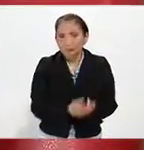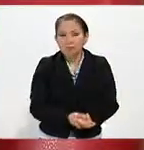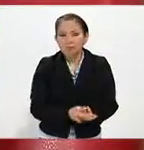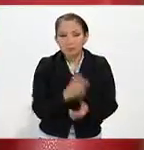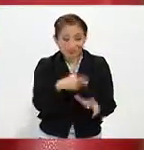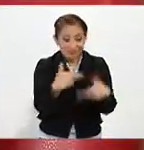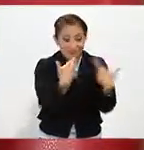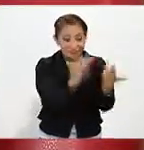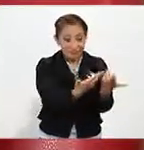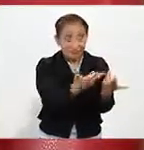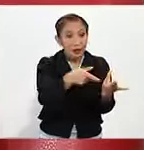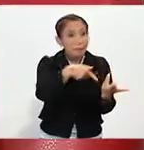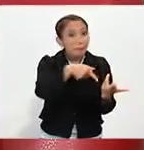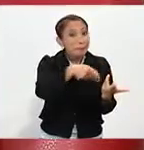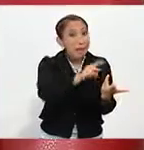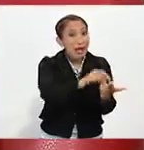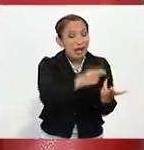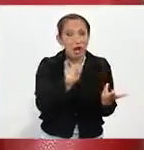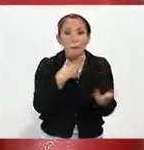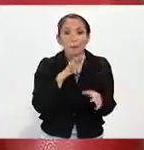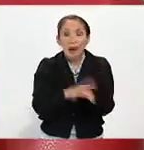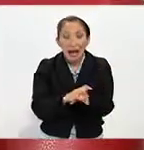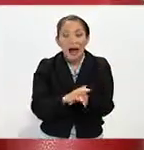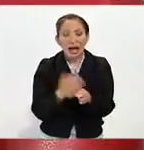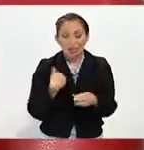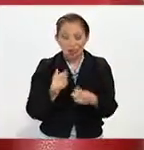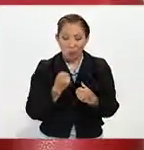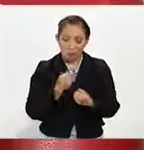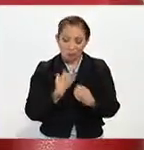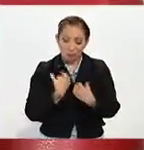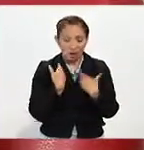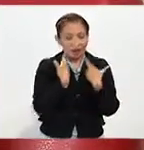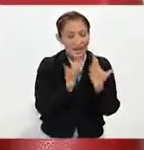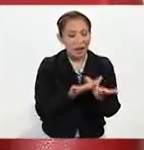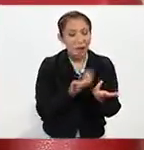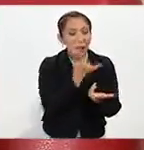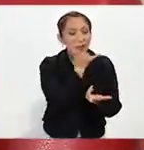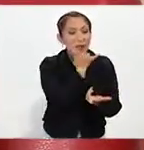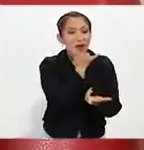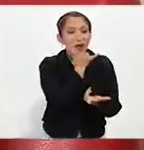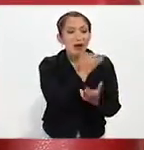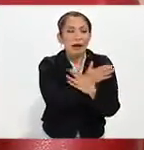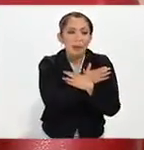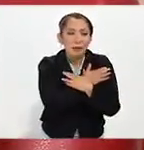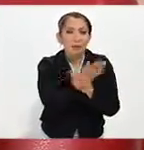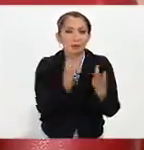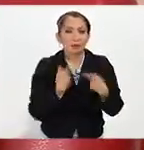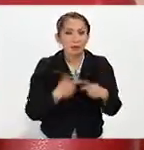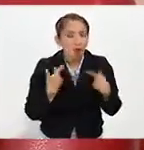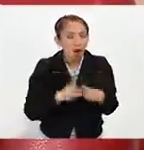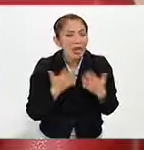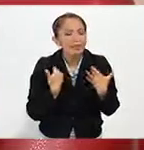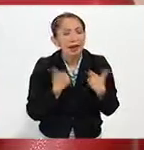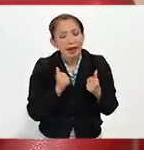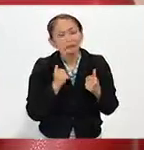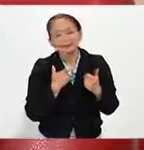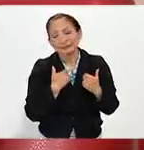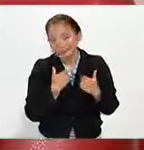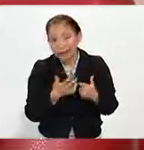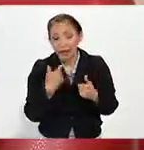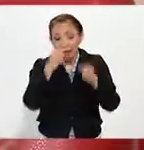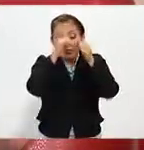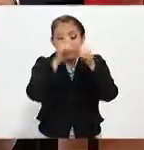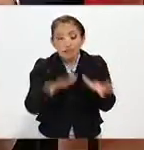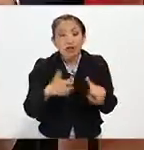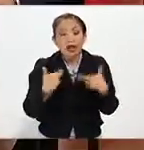Haces ese regalo, pero el que resulta regalado es uno mismo, porque al perdonar a alguien, amar a alguien, comprender a alguien, la